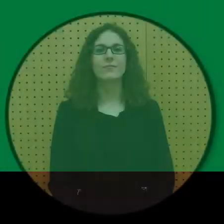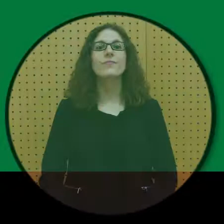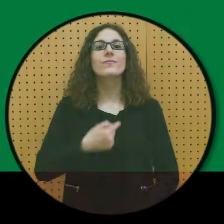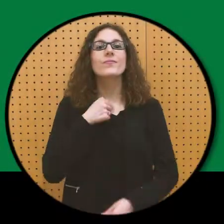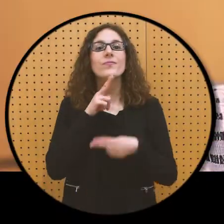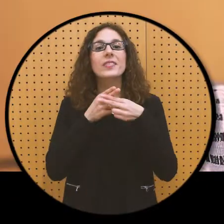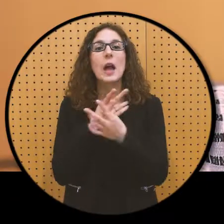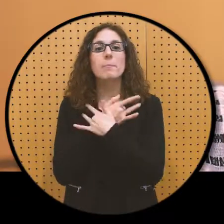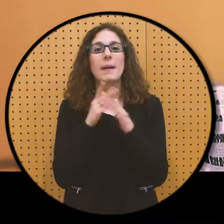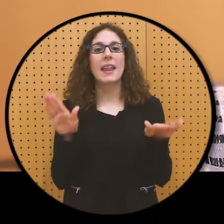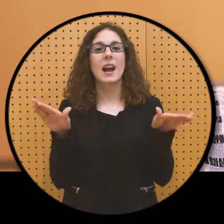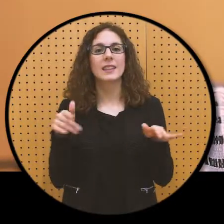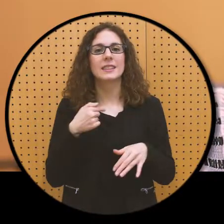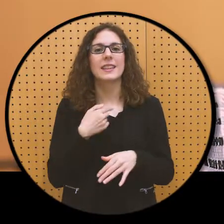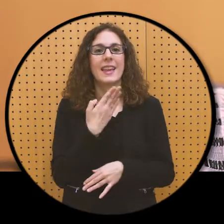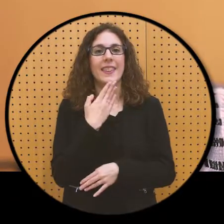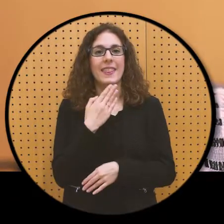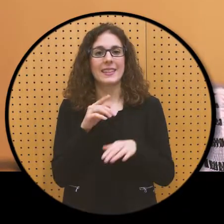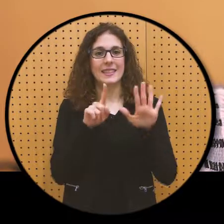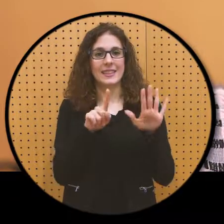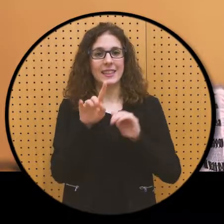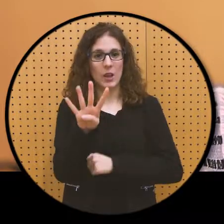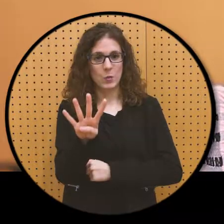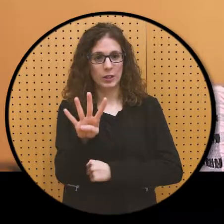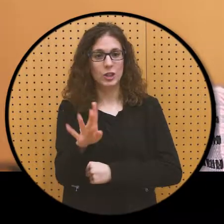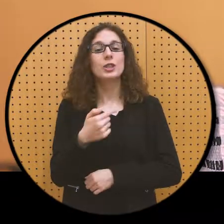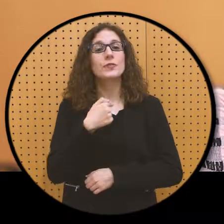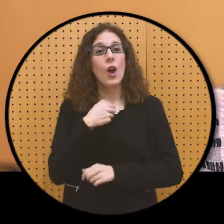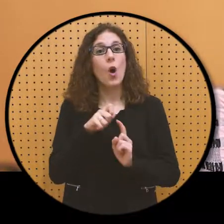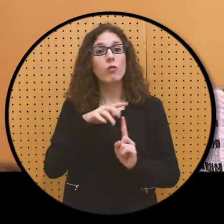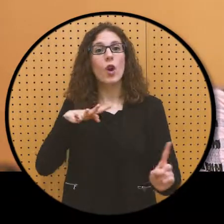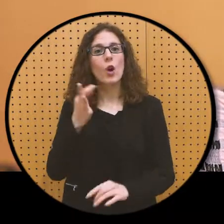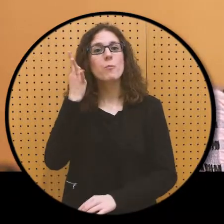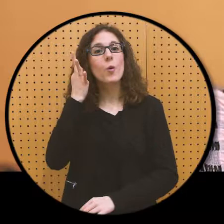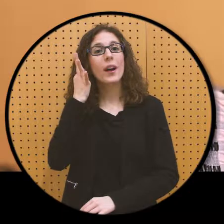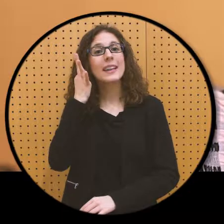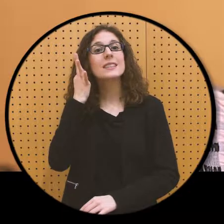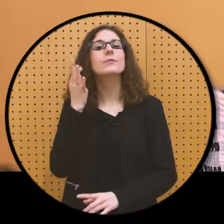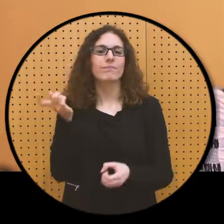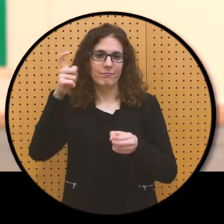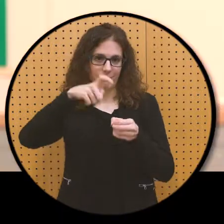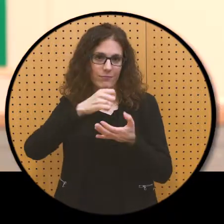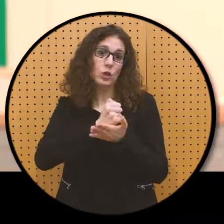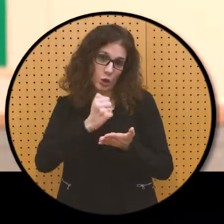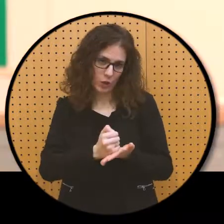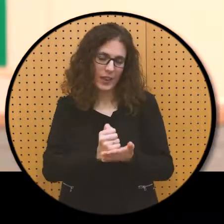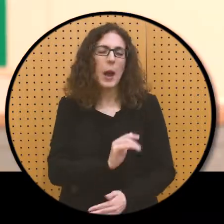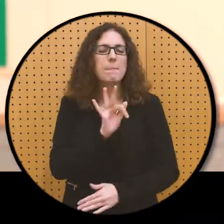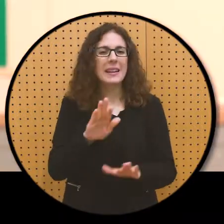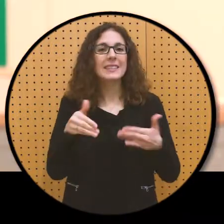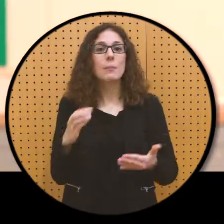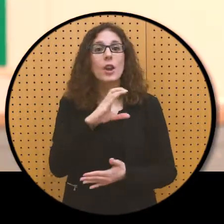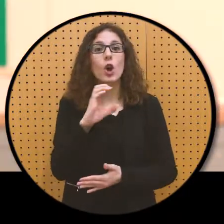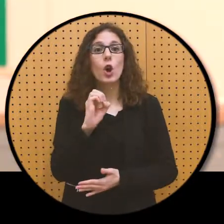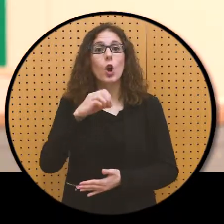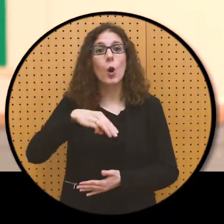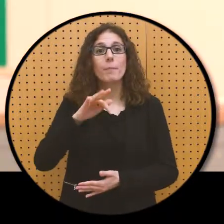Soy María Ángeles y tengo 64 años. Soy socia del Foro de Mujeres Miran y también pertenezco